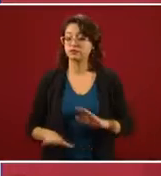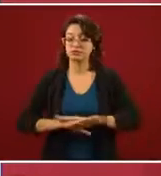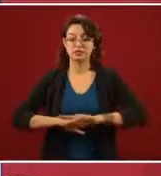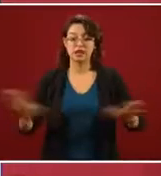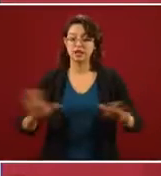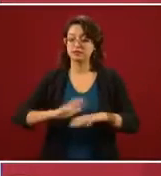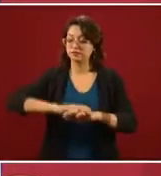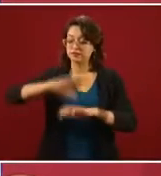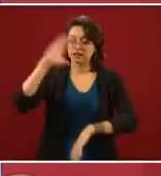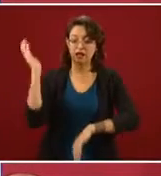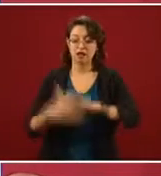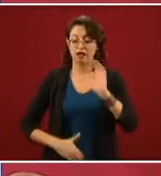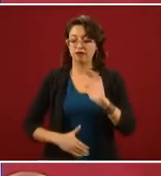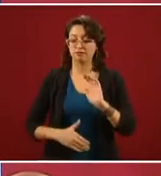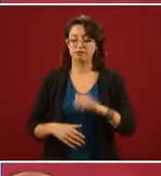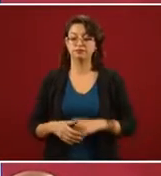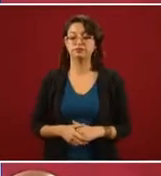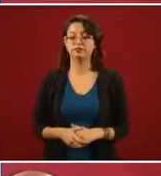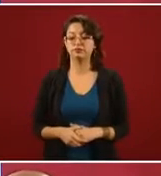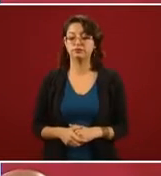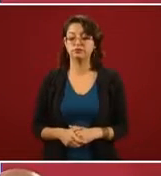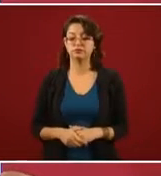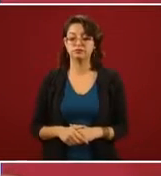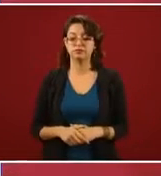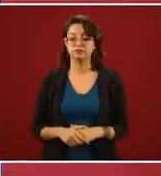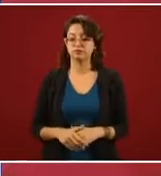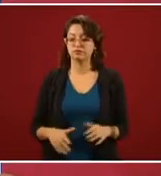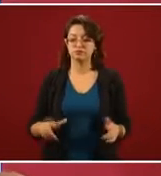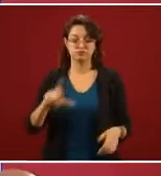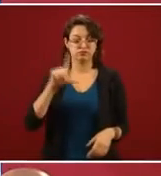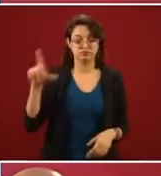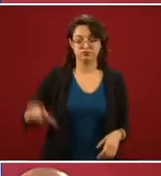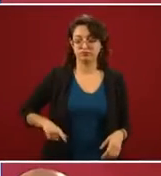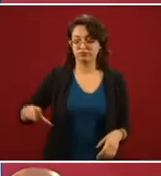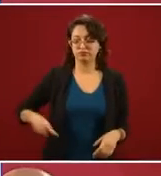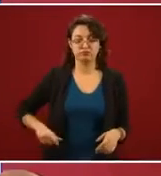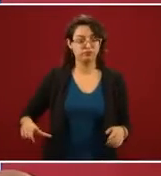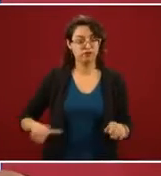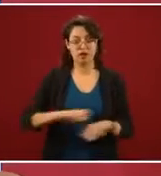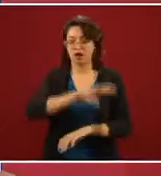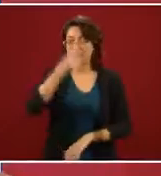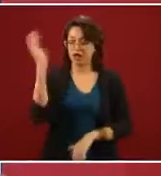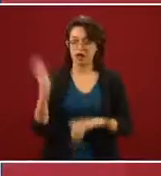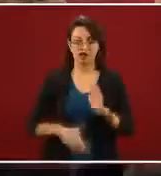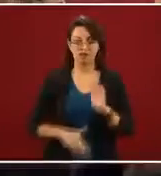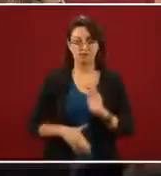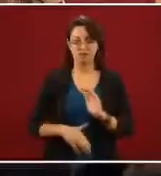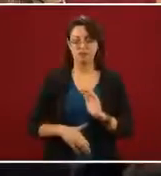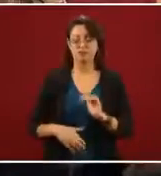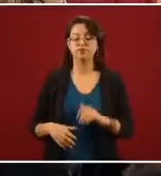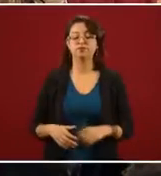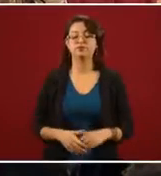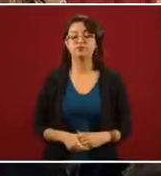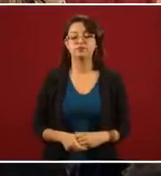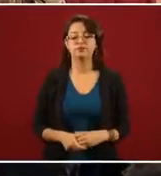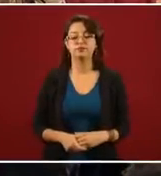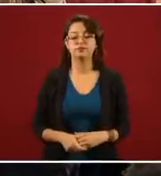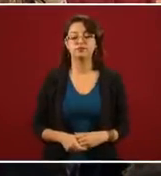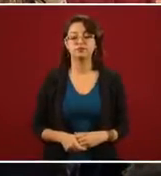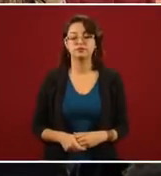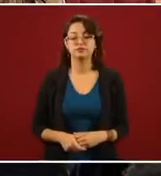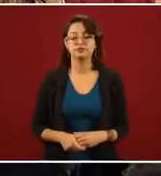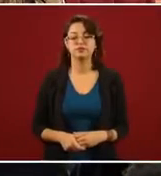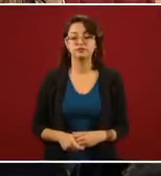como gobierno, nada más, en